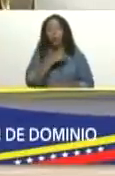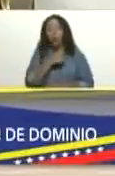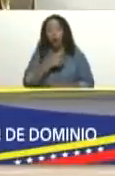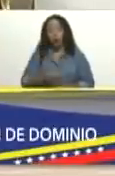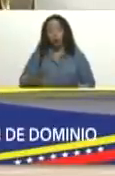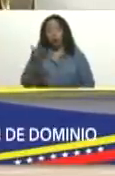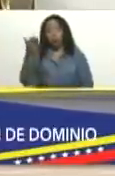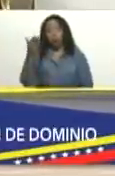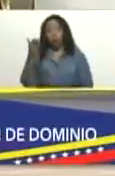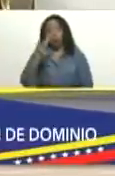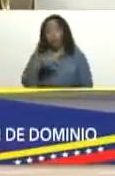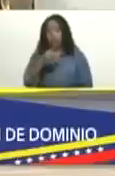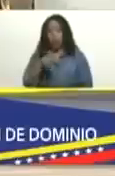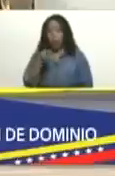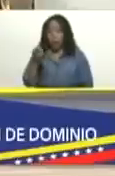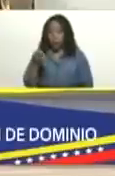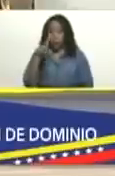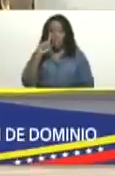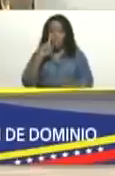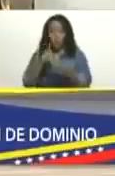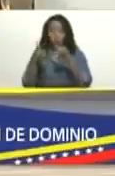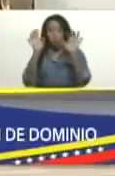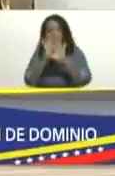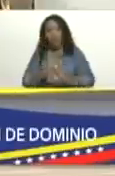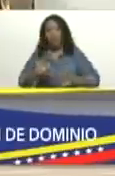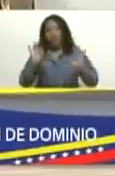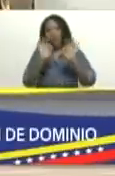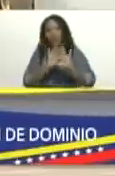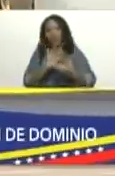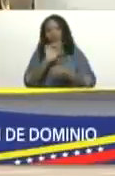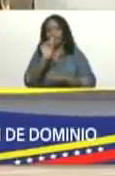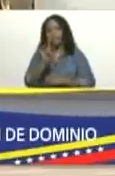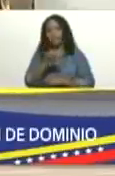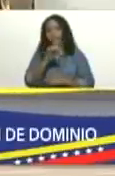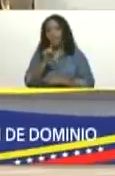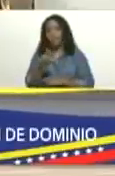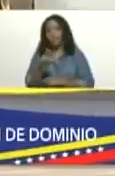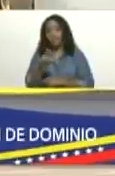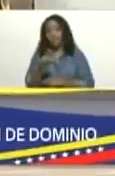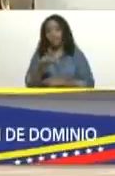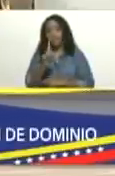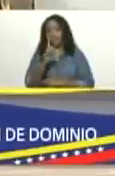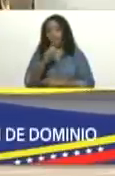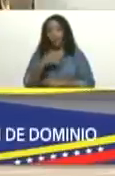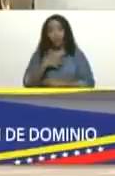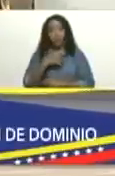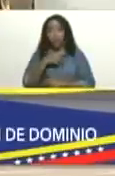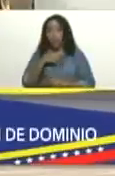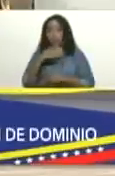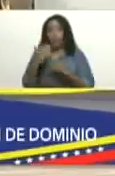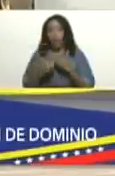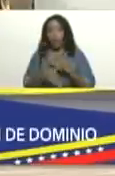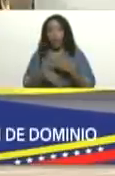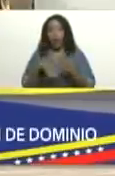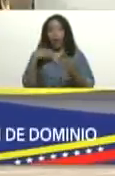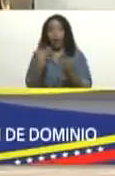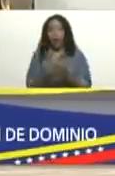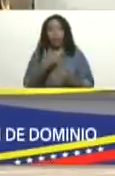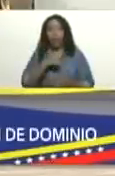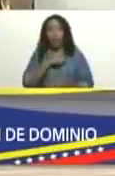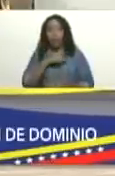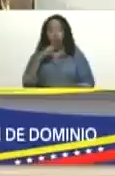si no nada de esto se hubiera descubierto si no no hubiéramos avanzado hasta donde hemos llegado